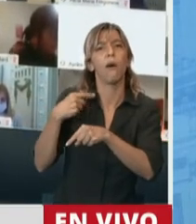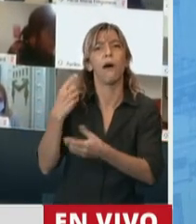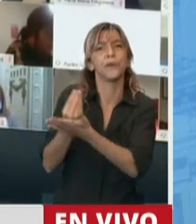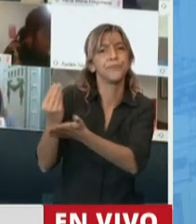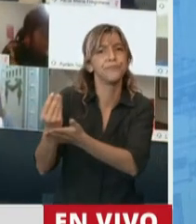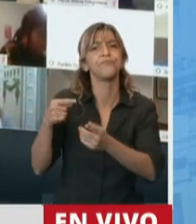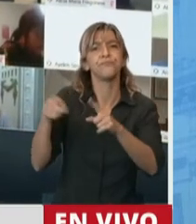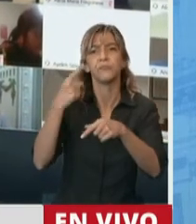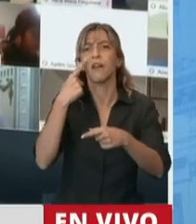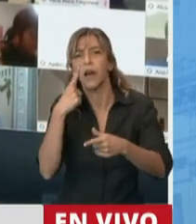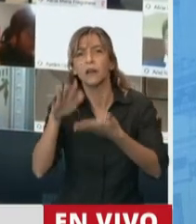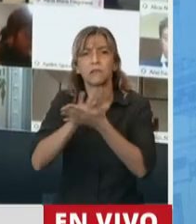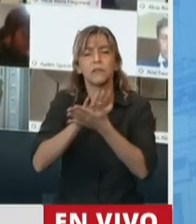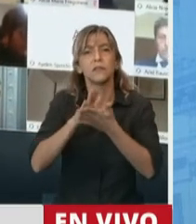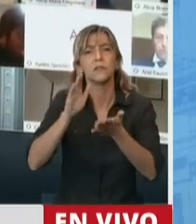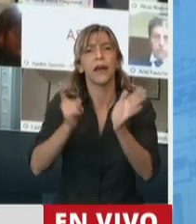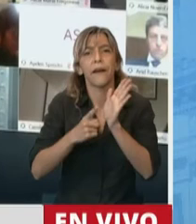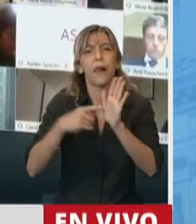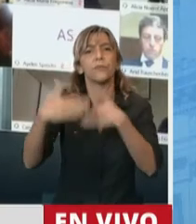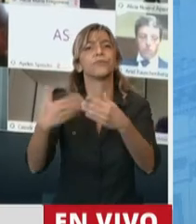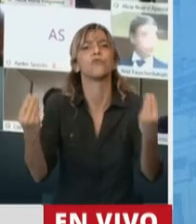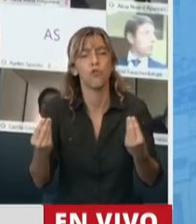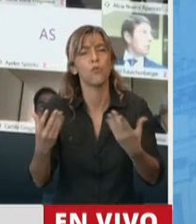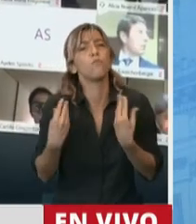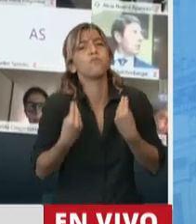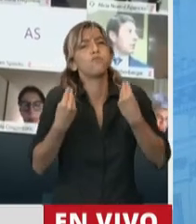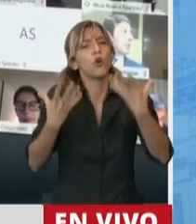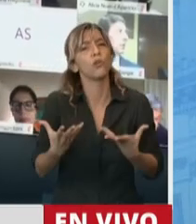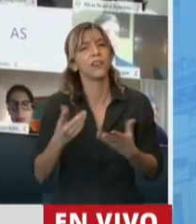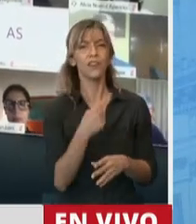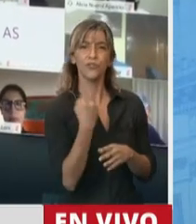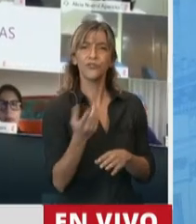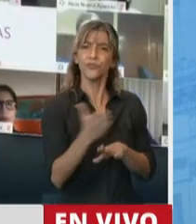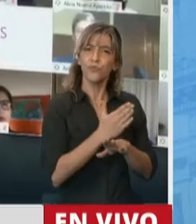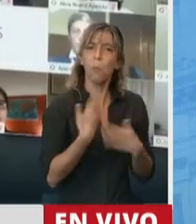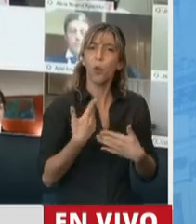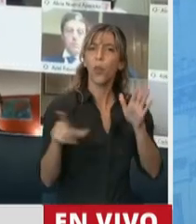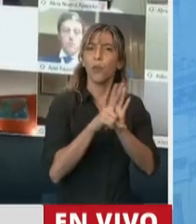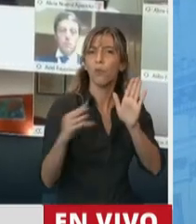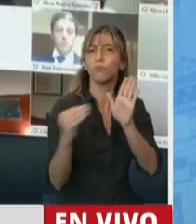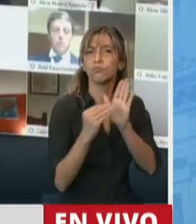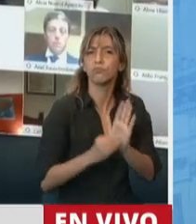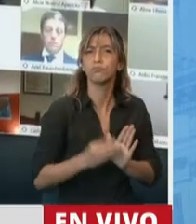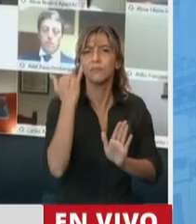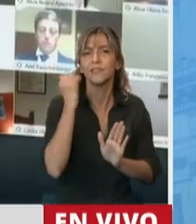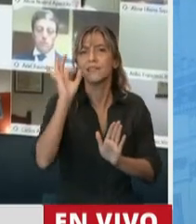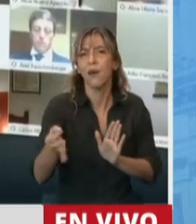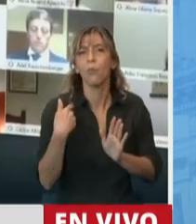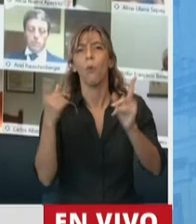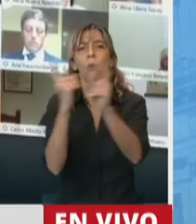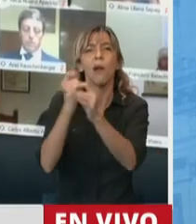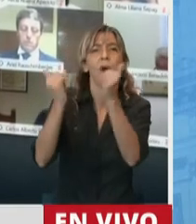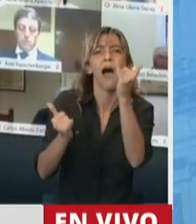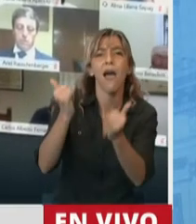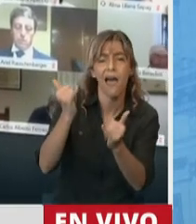y generar certezas dentro de la ley de teletrabajo de esos vacíos, teniendo en cuenta que son problemas comunes a todos los teletrabajadores?